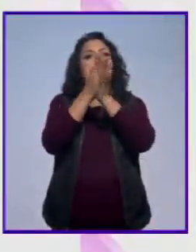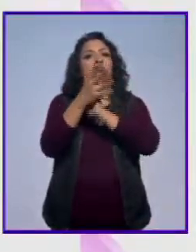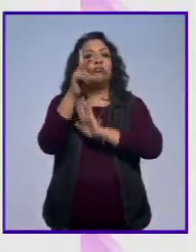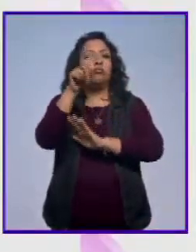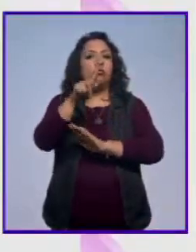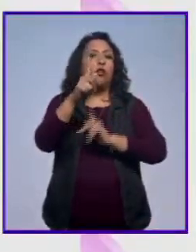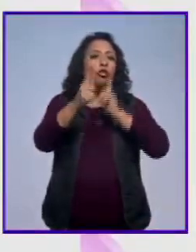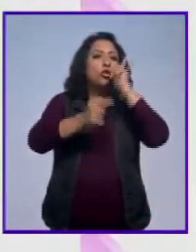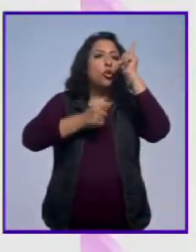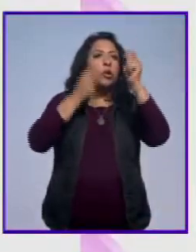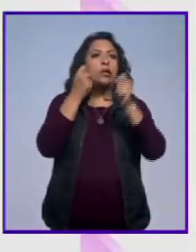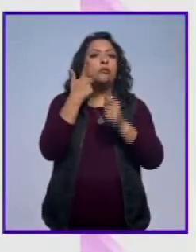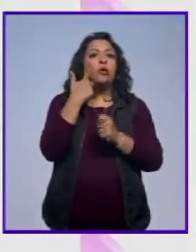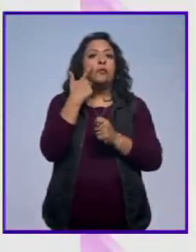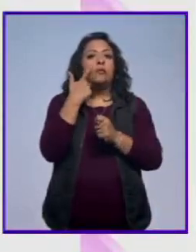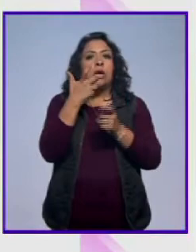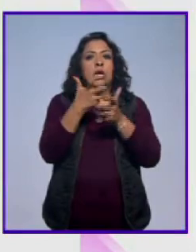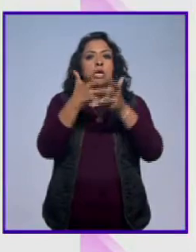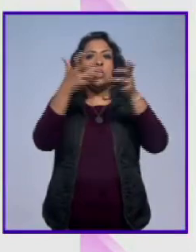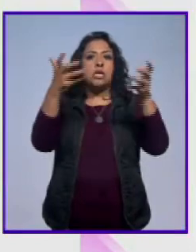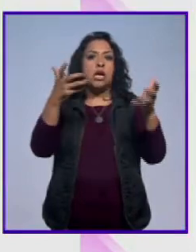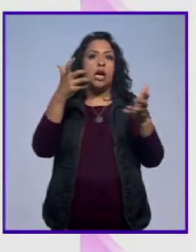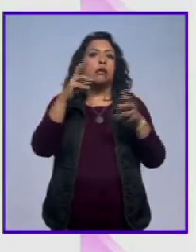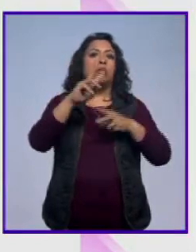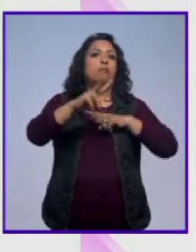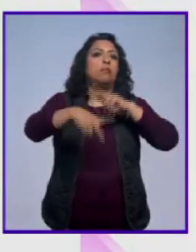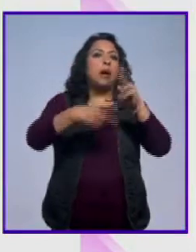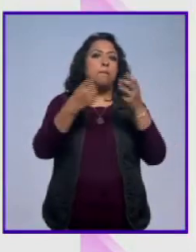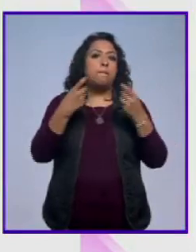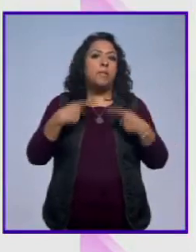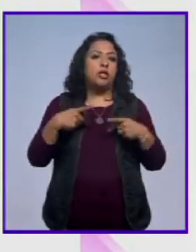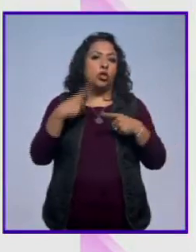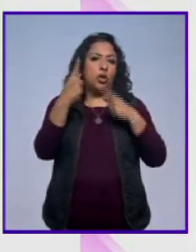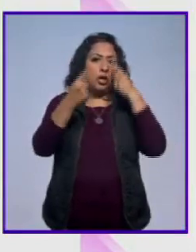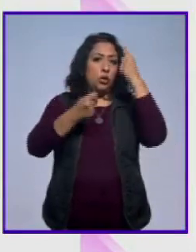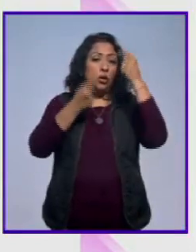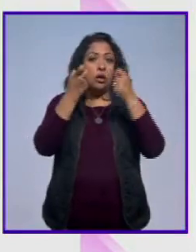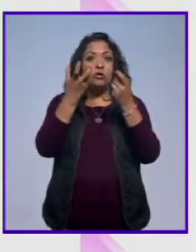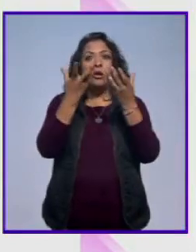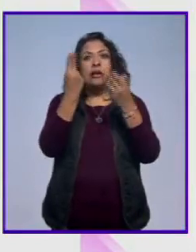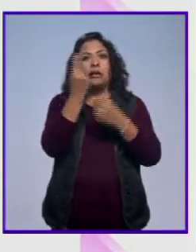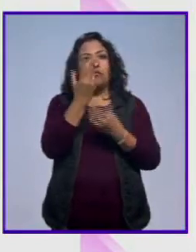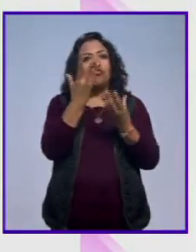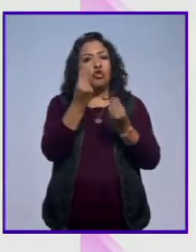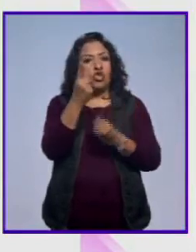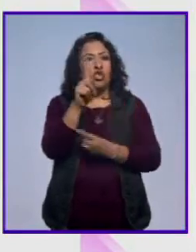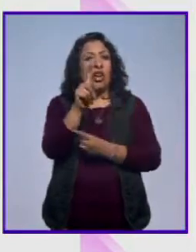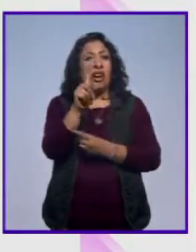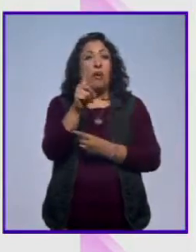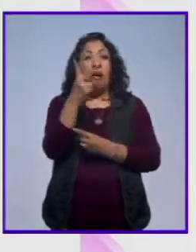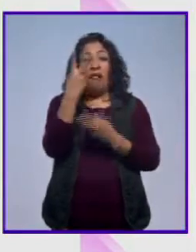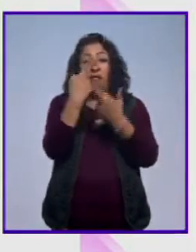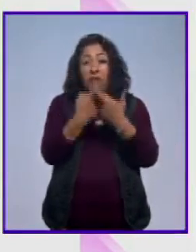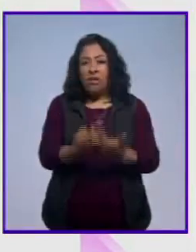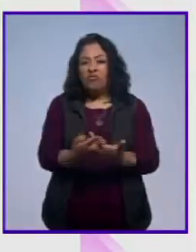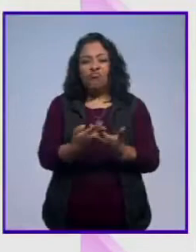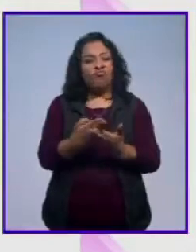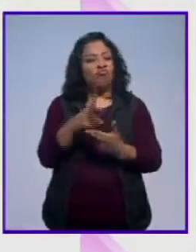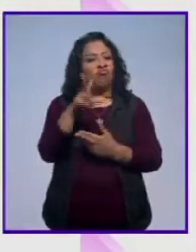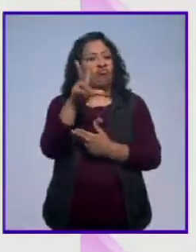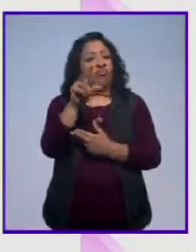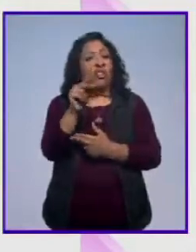destino turístico a gran escala. Esto demandaría mucha agua, la cual no abunda en la zona,